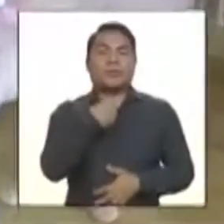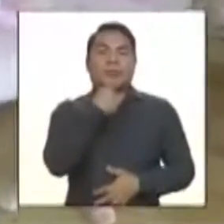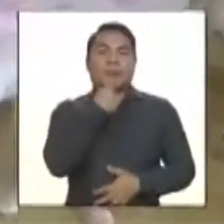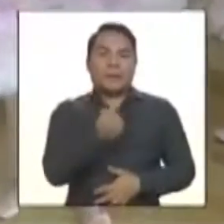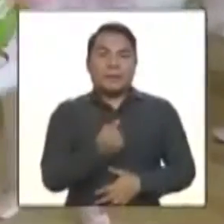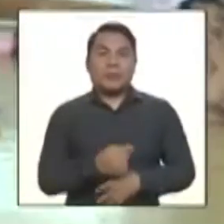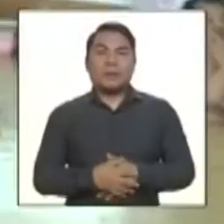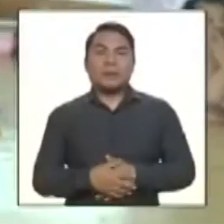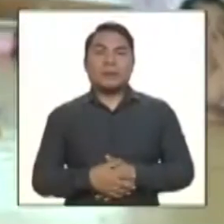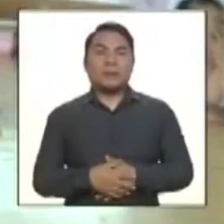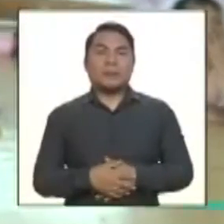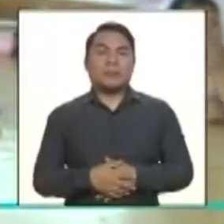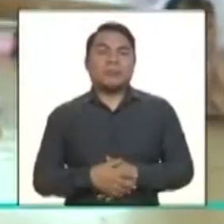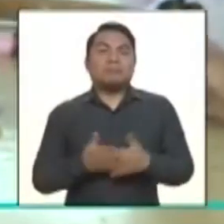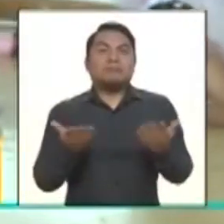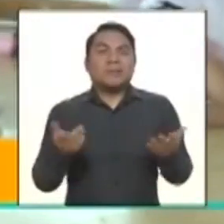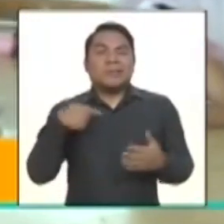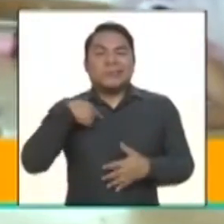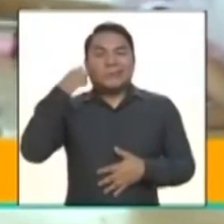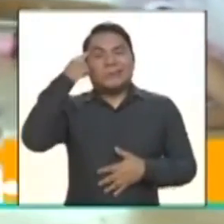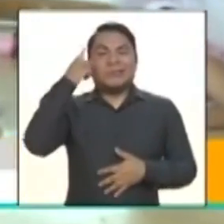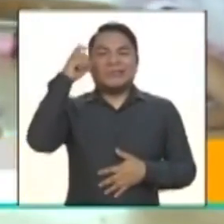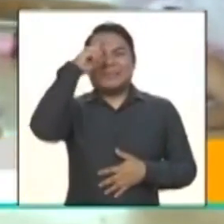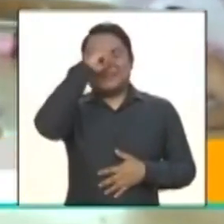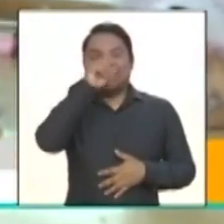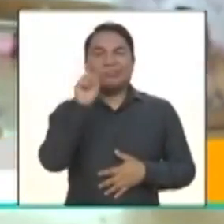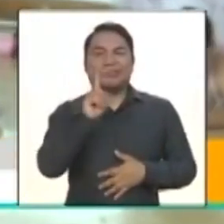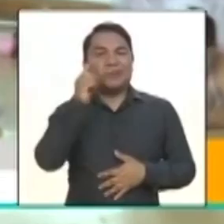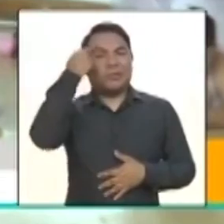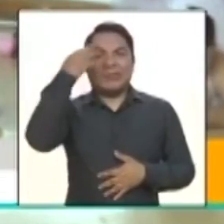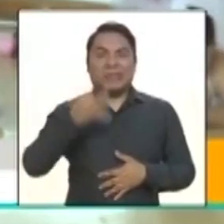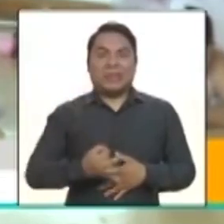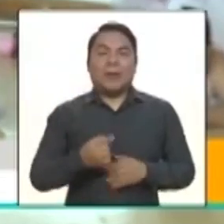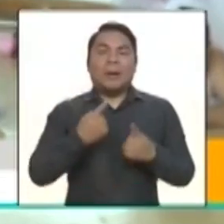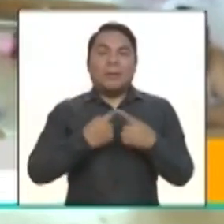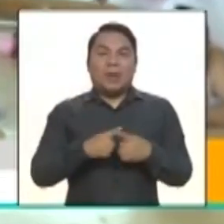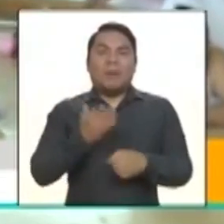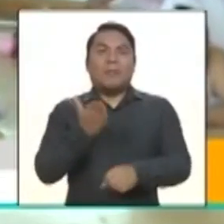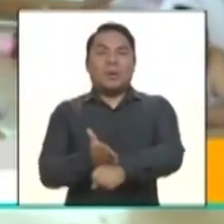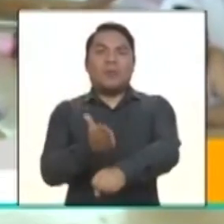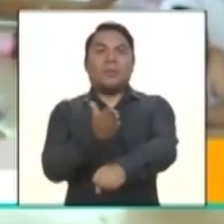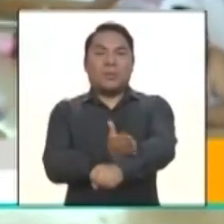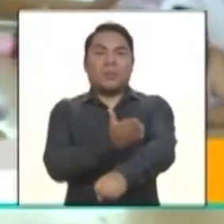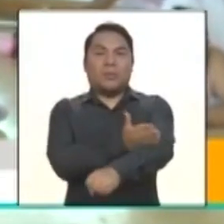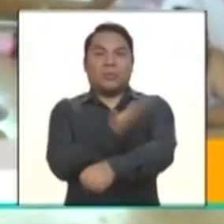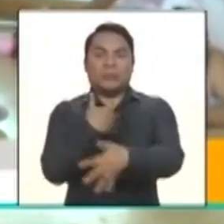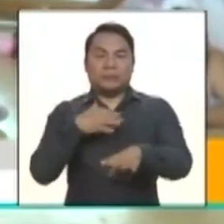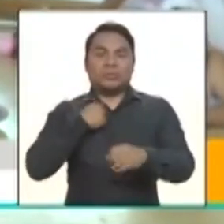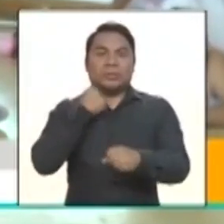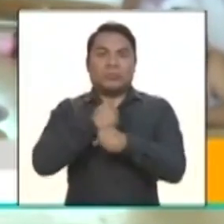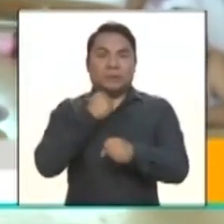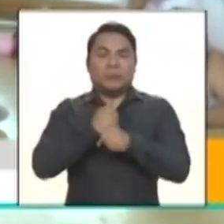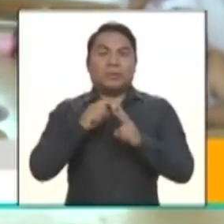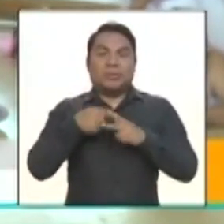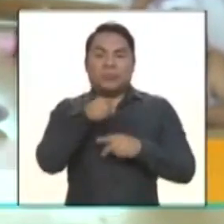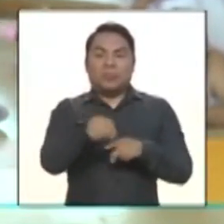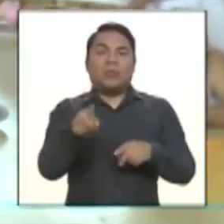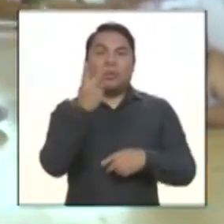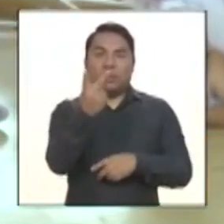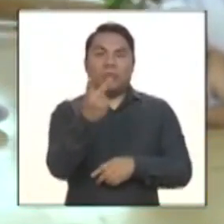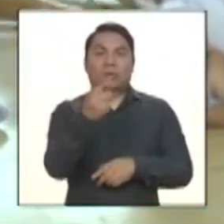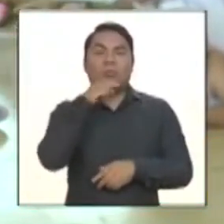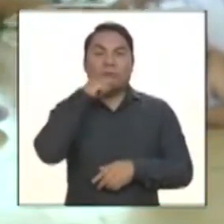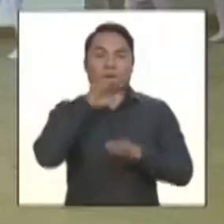no iba a resultar, ¿no es cierto? Pero conforme fui trabajando con las niñas,